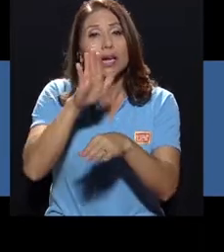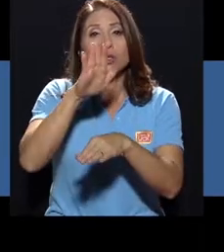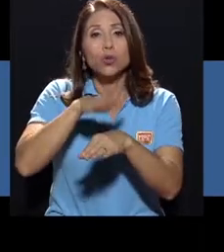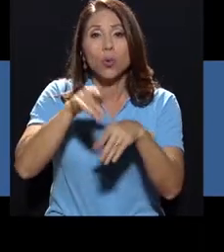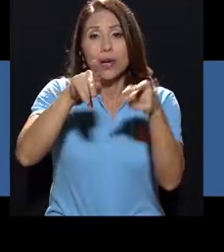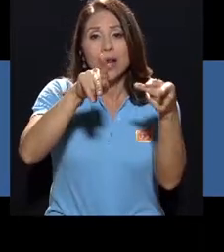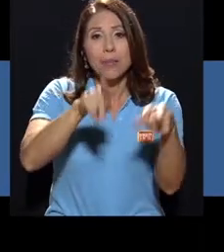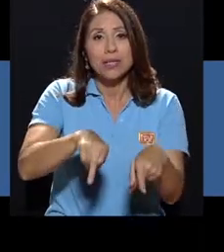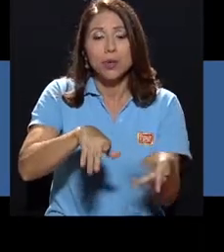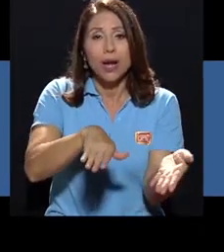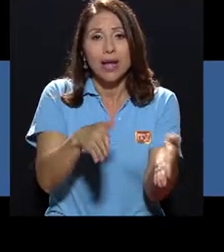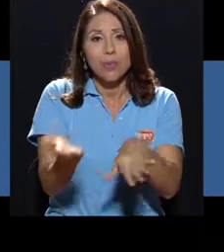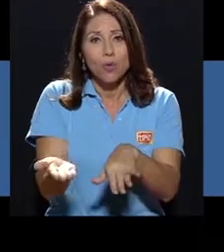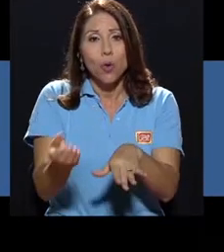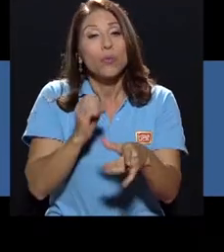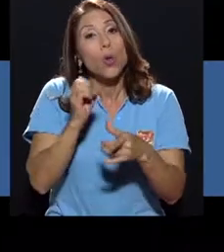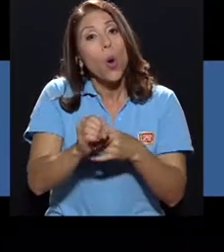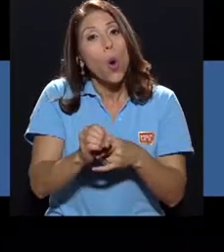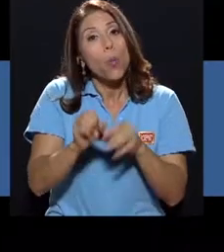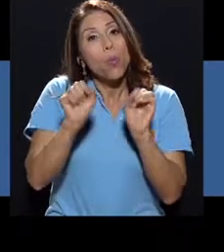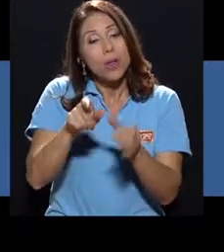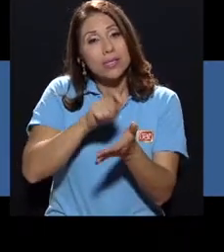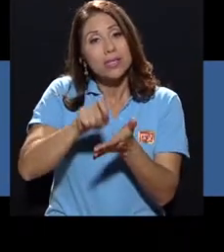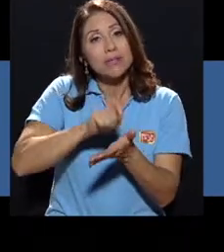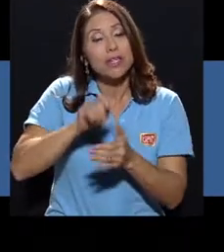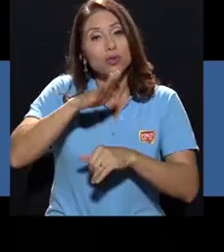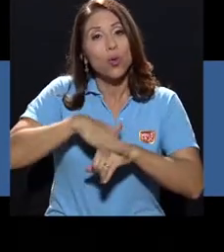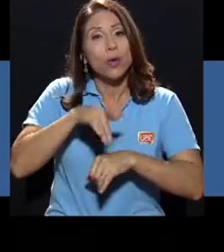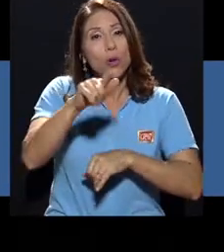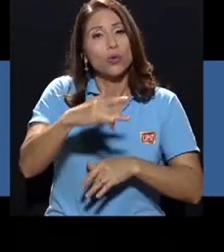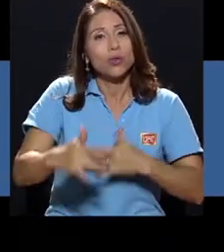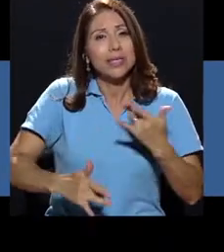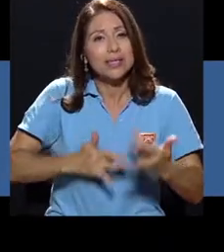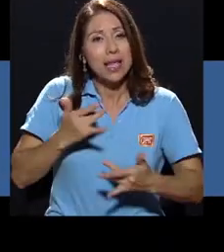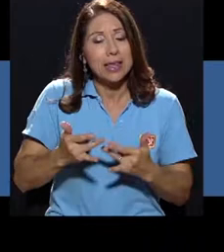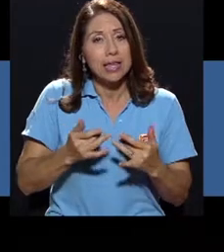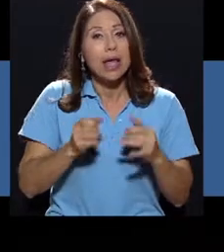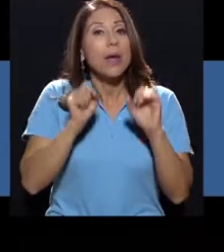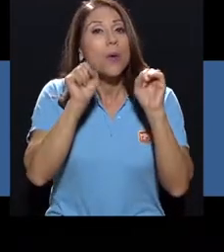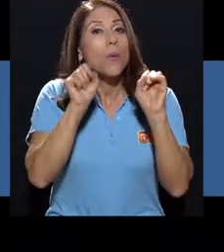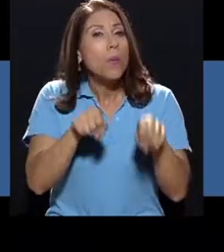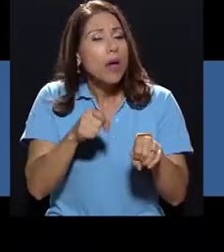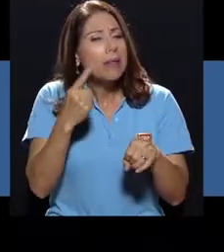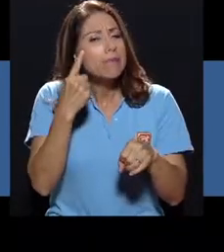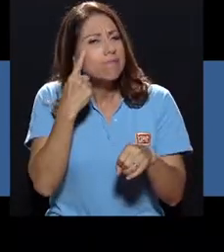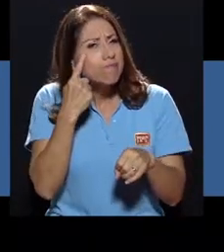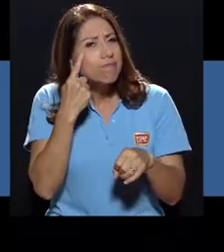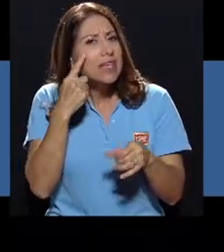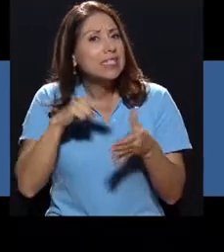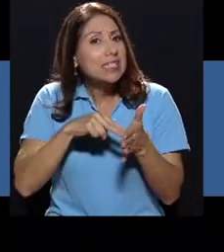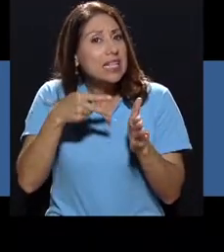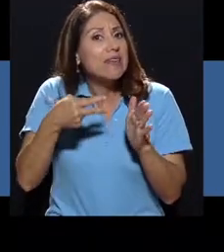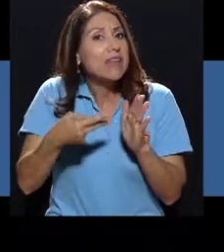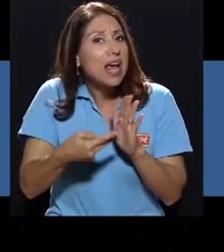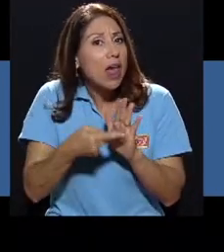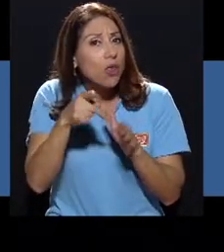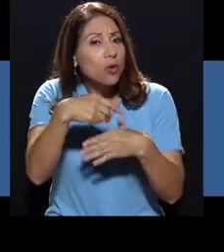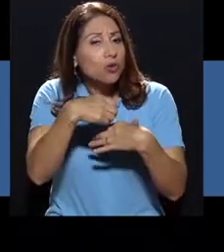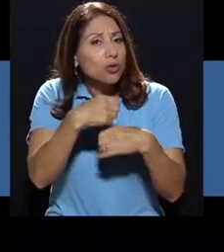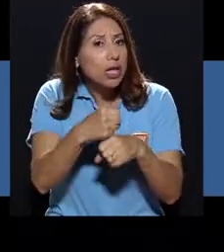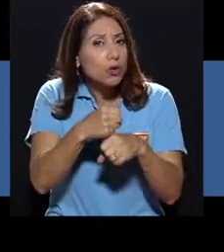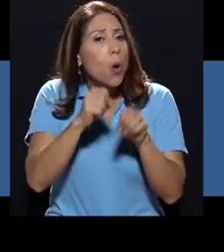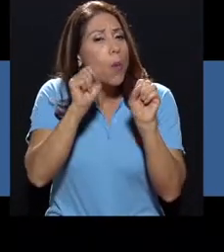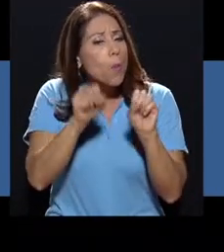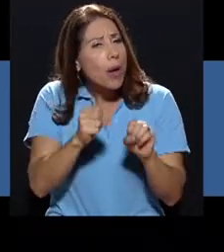de lo que sentís. Puedes estudiar el significado de lo que hiciste con vos mismo, con un familiar o algún orientador